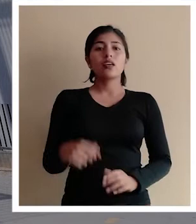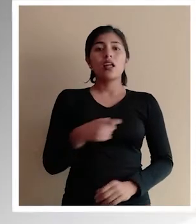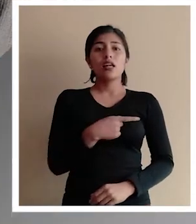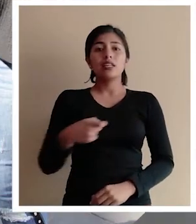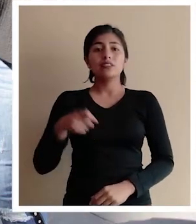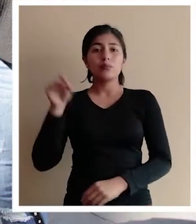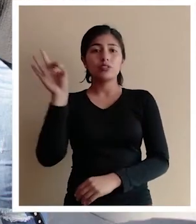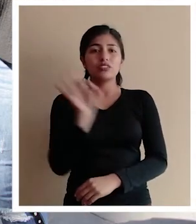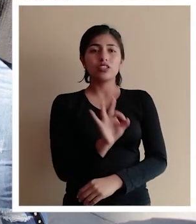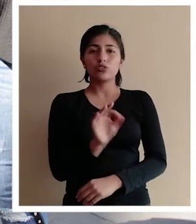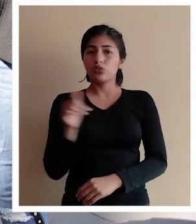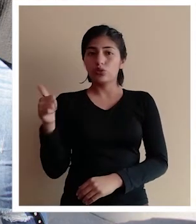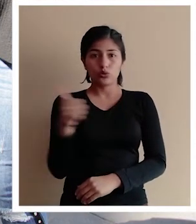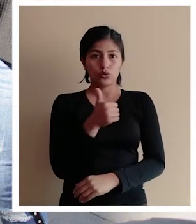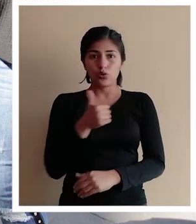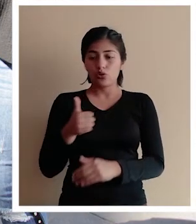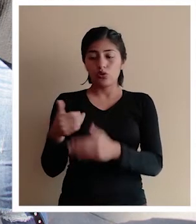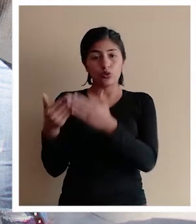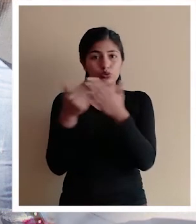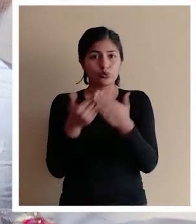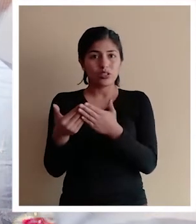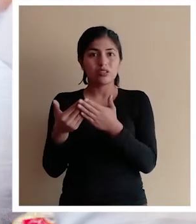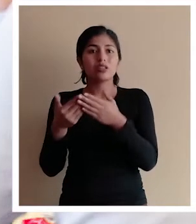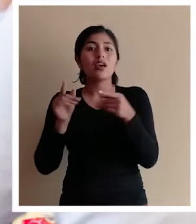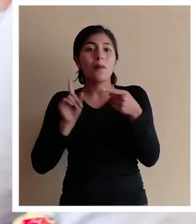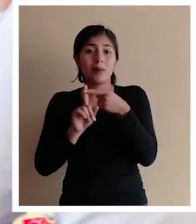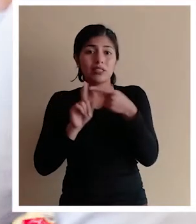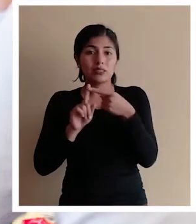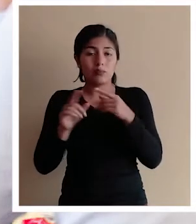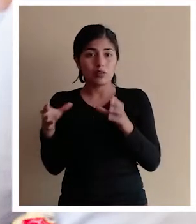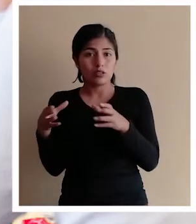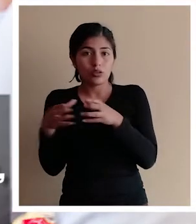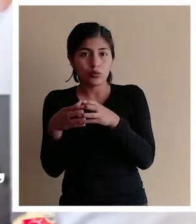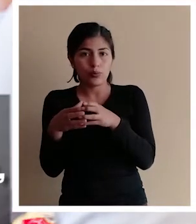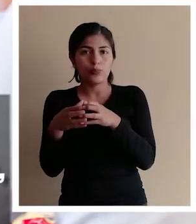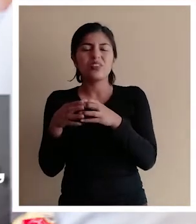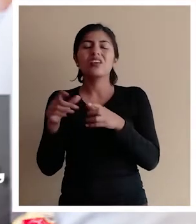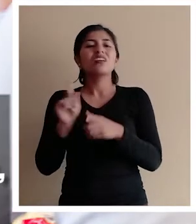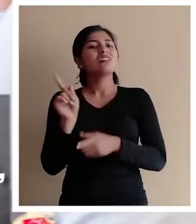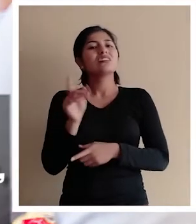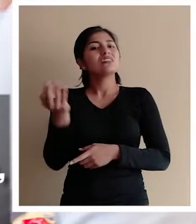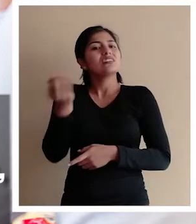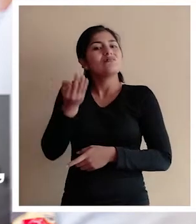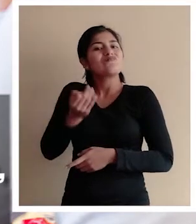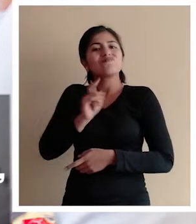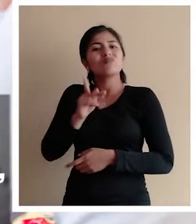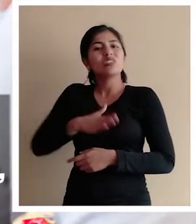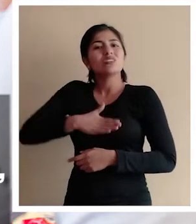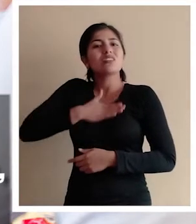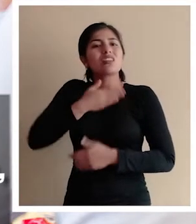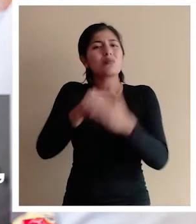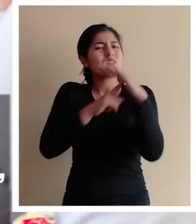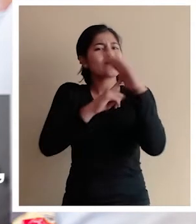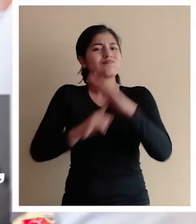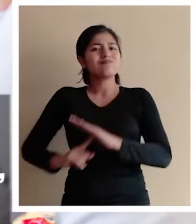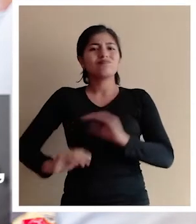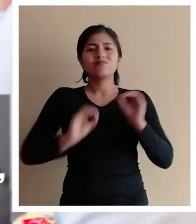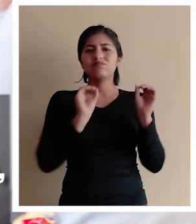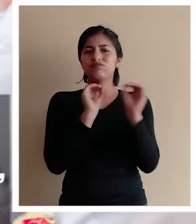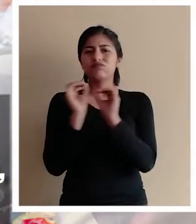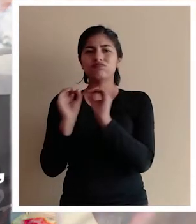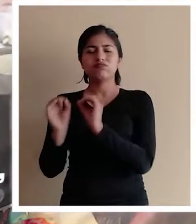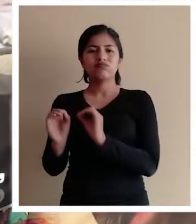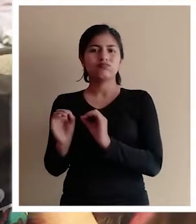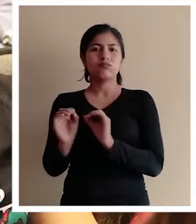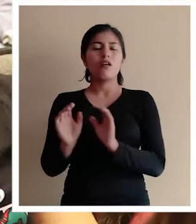El 100% de los y las estudiantes que participaron de estos grupos focales señalaron no sentirse discriminados por ningún miembro de la